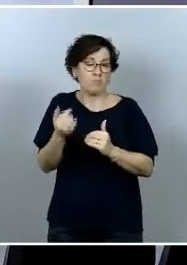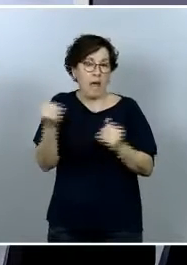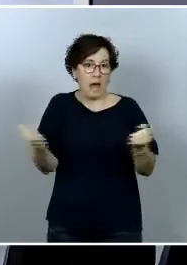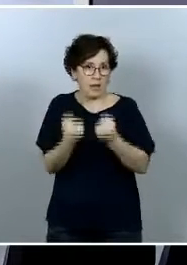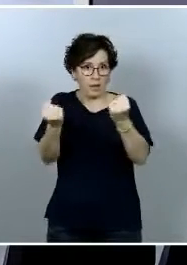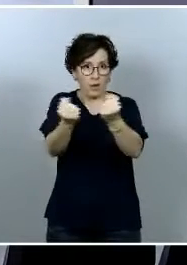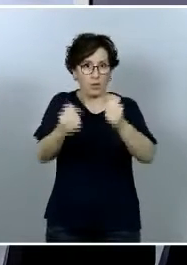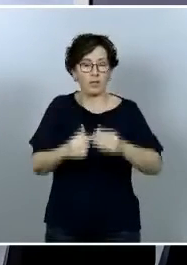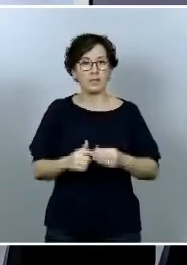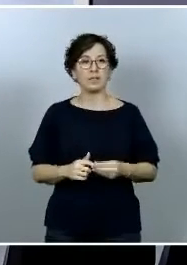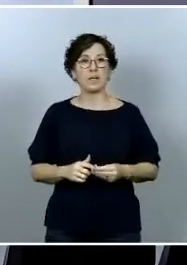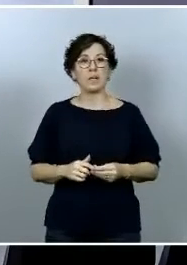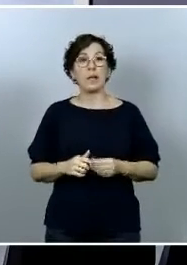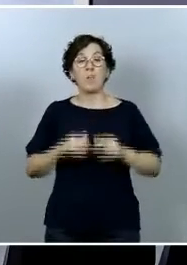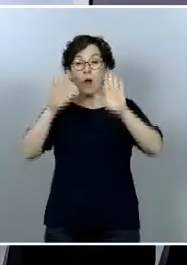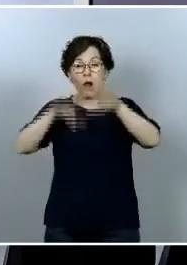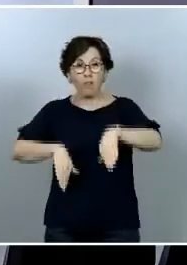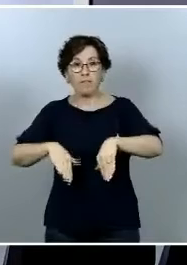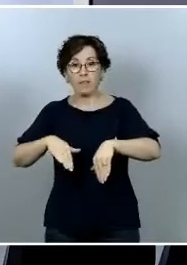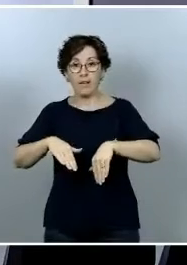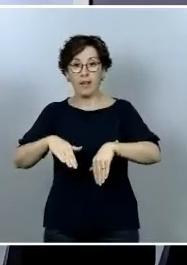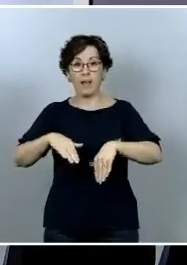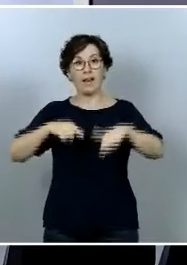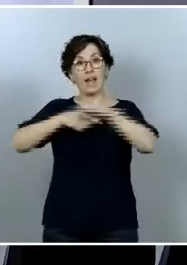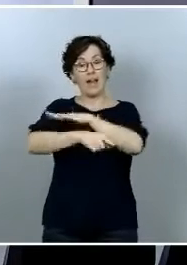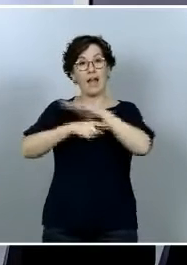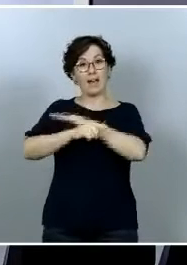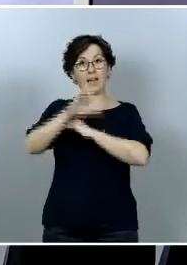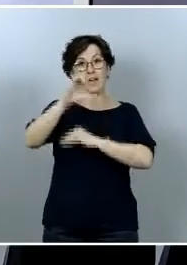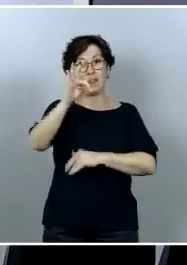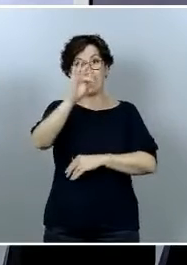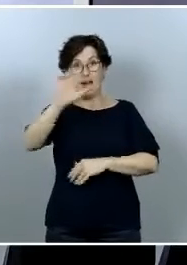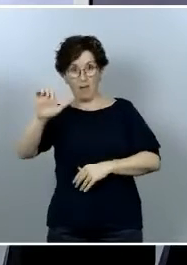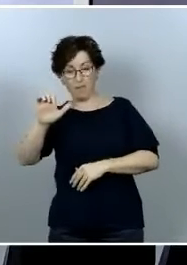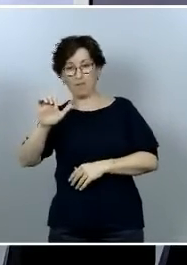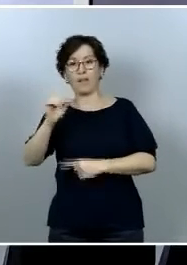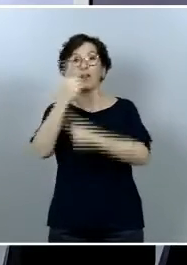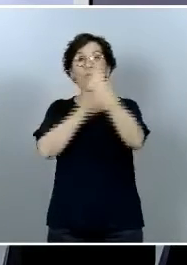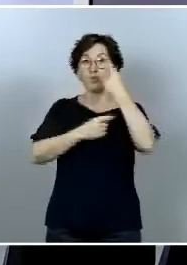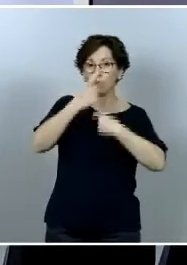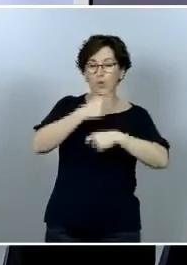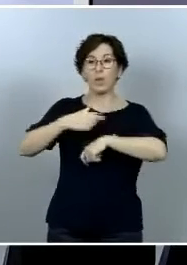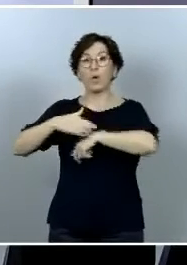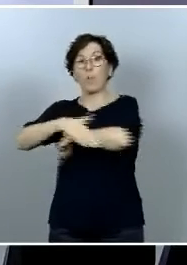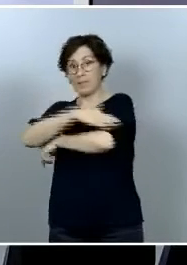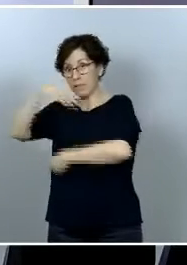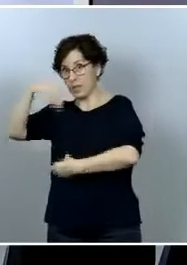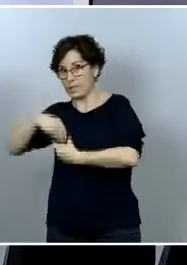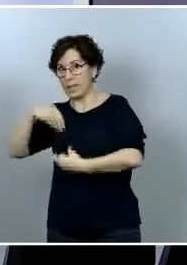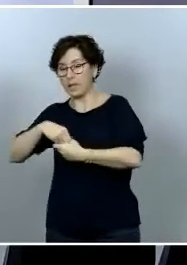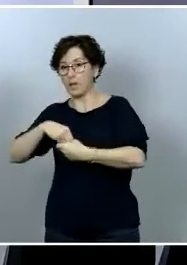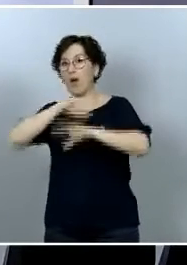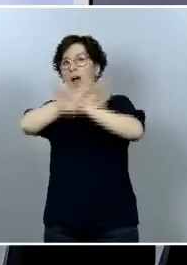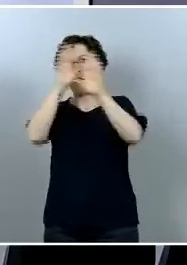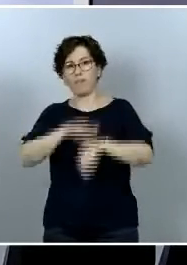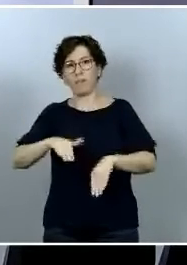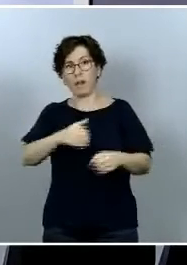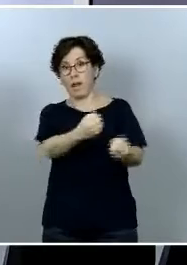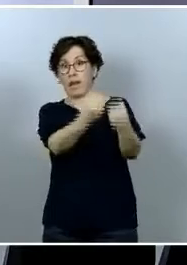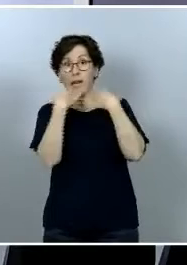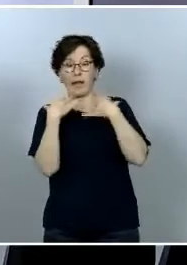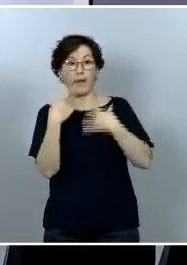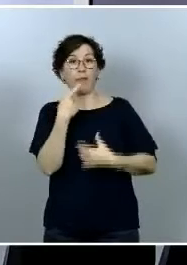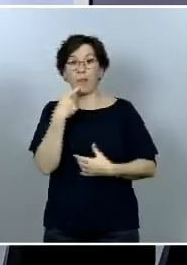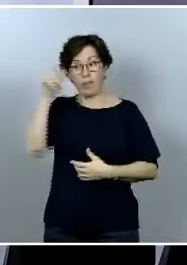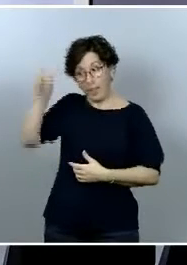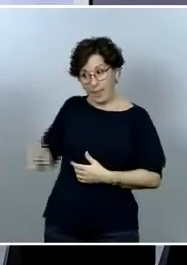fuentes consultadas por la agencia EFE también al Ministerio del Interior pues resulta que Pérez de los Cobos